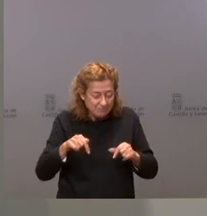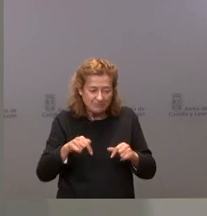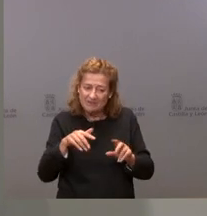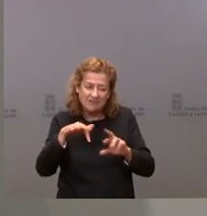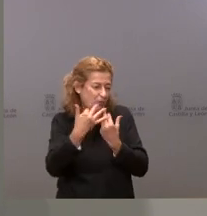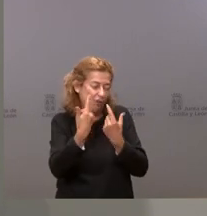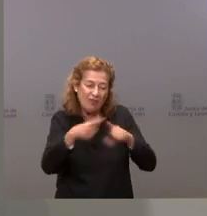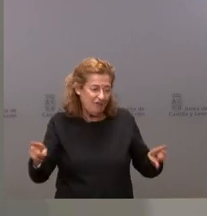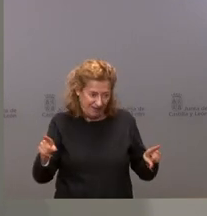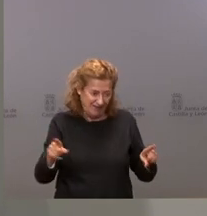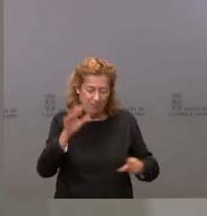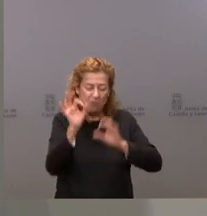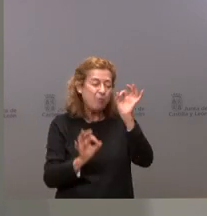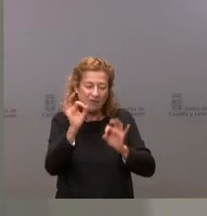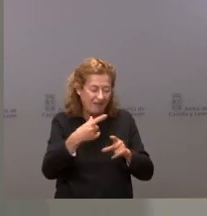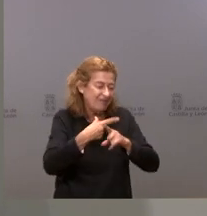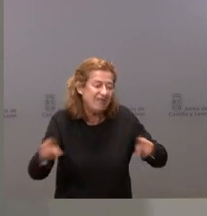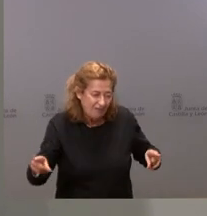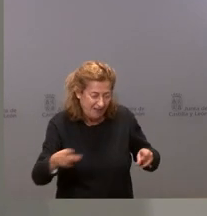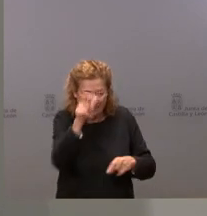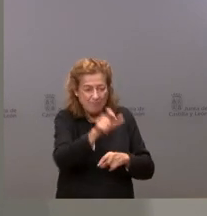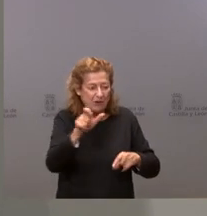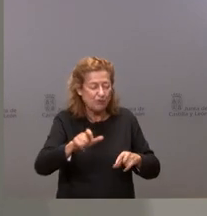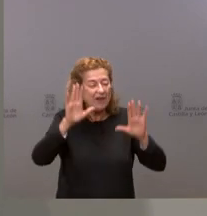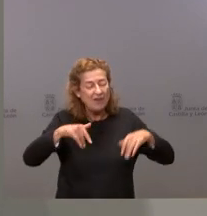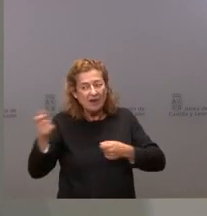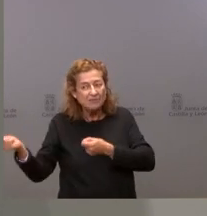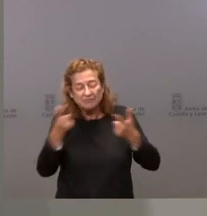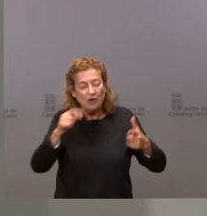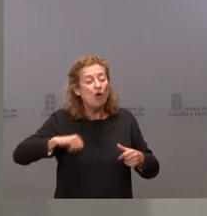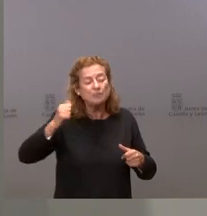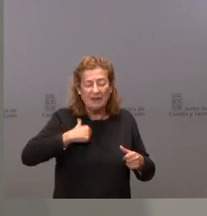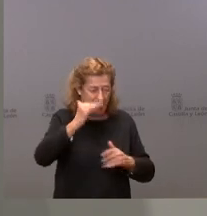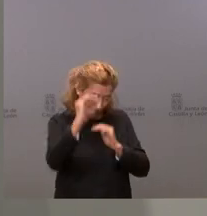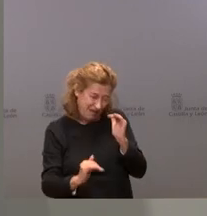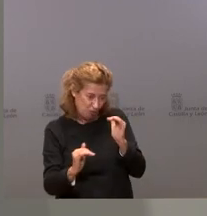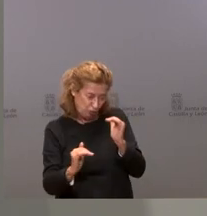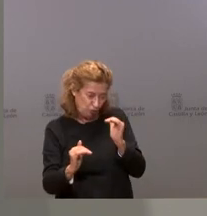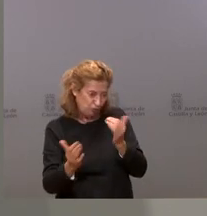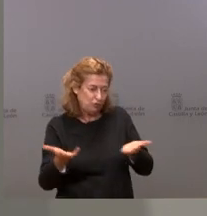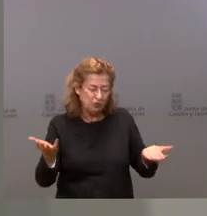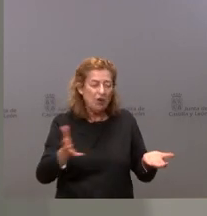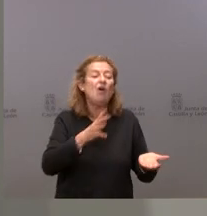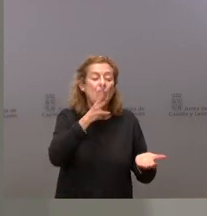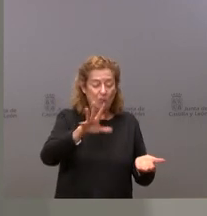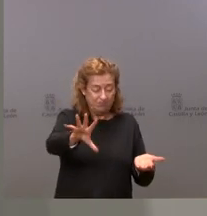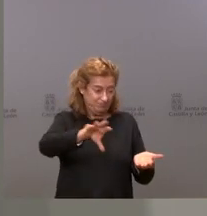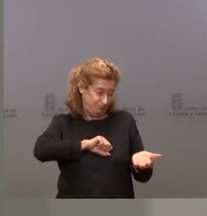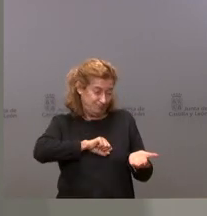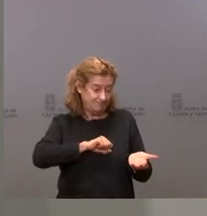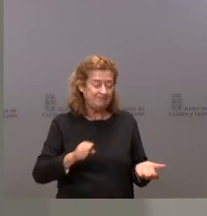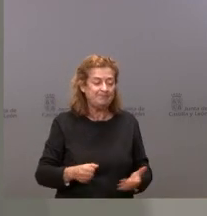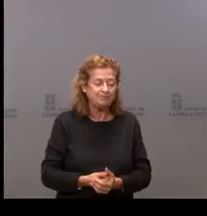términos de porcentajes de personas que acaban en hospitalización como consecuencia de haber contraído la enfermedad.